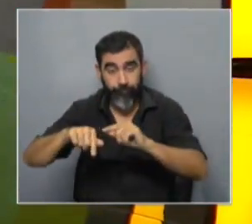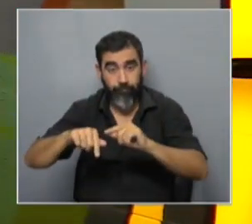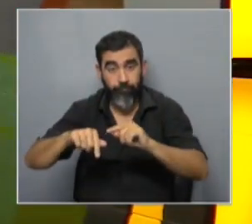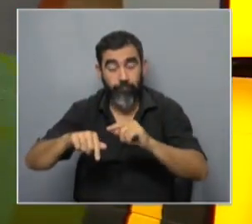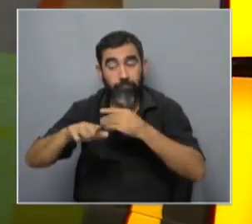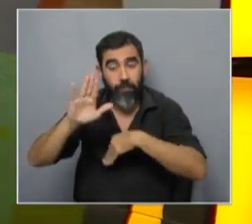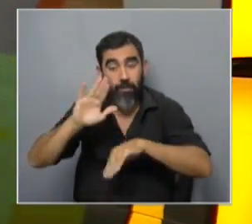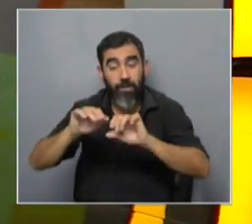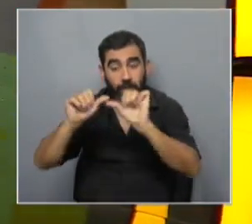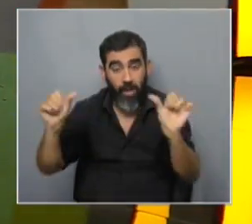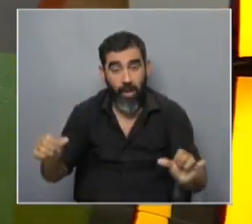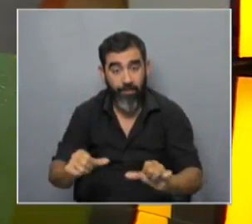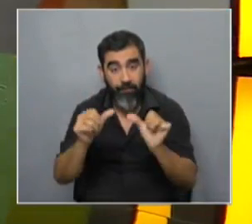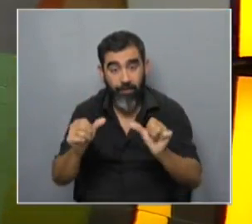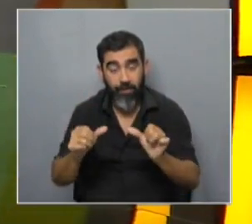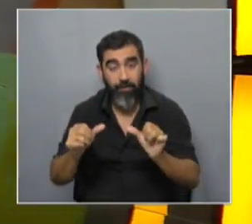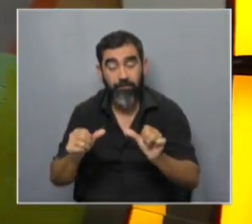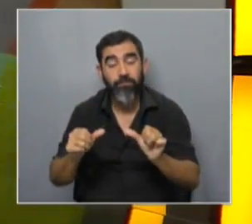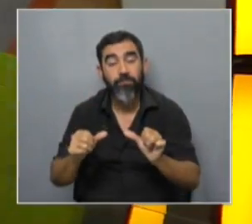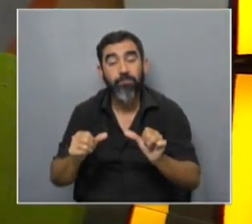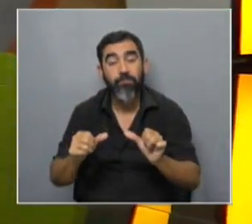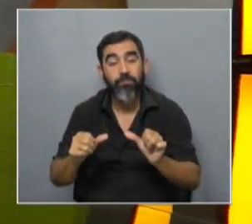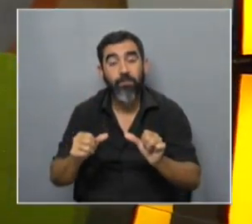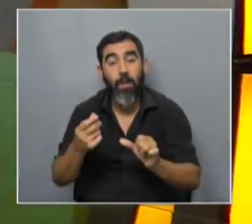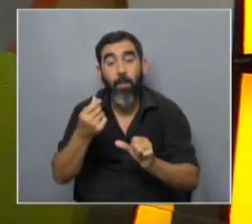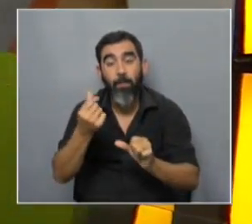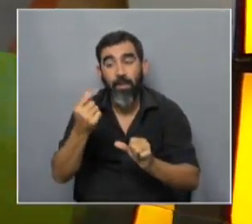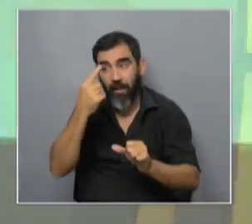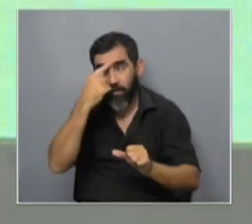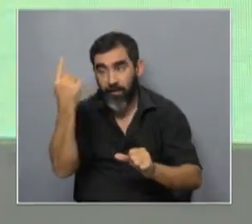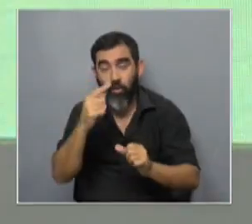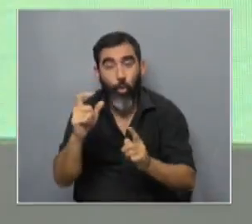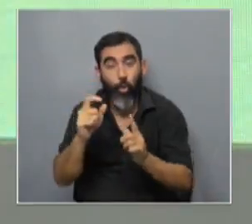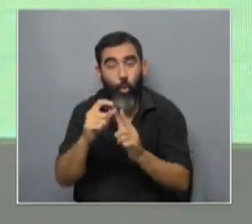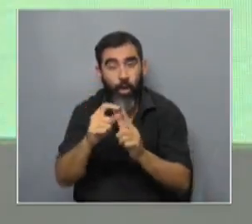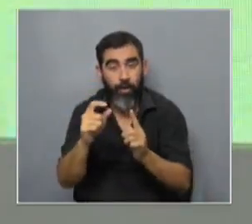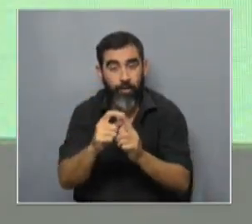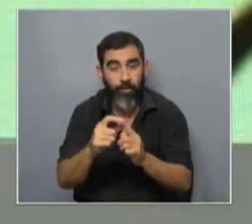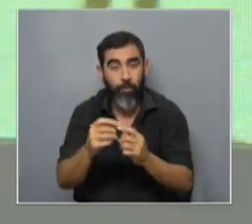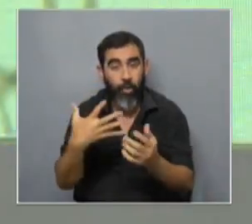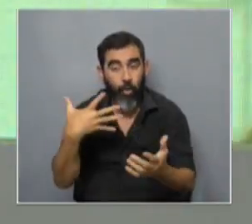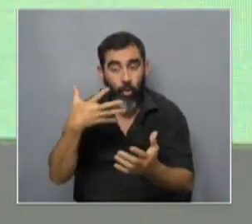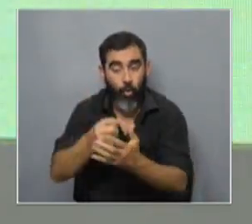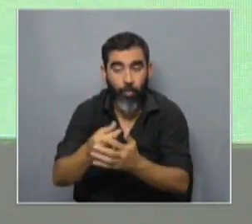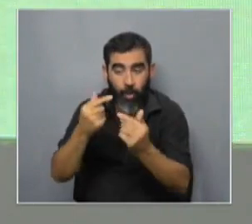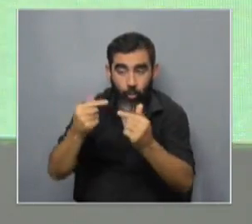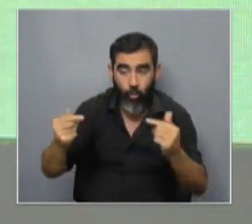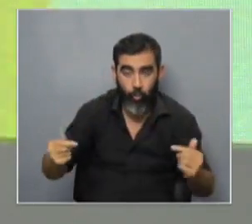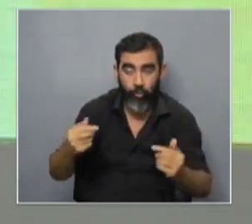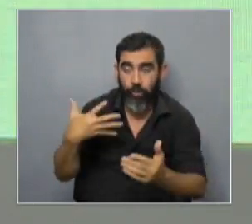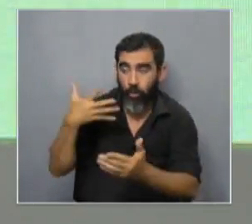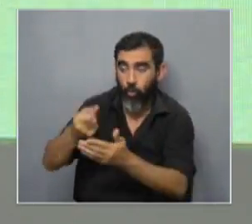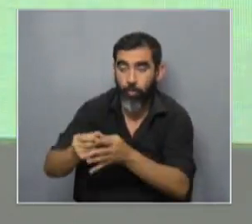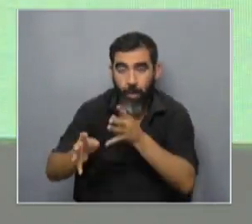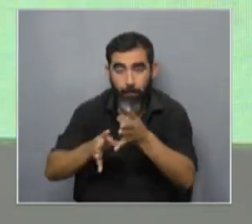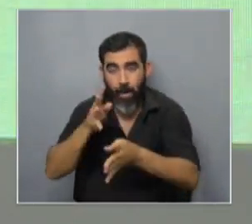parte de nuestra actividad se maneja en moneda internacional en dólares porque tenemos que comprar insumos porque tenemos que comprar